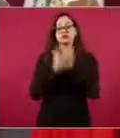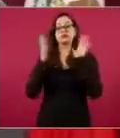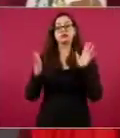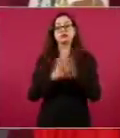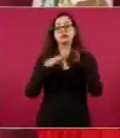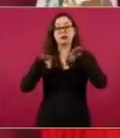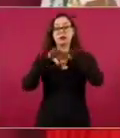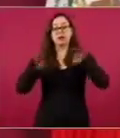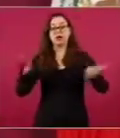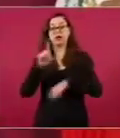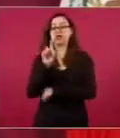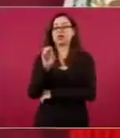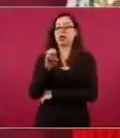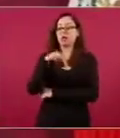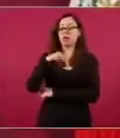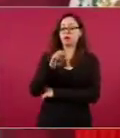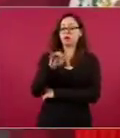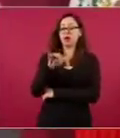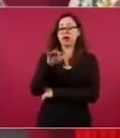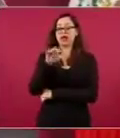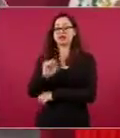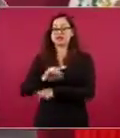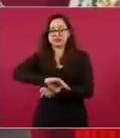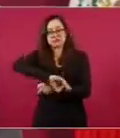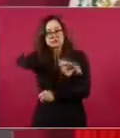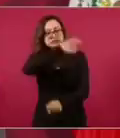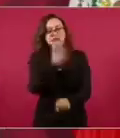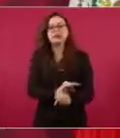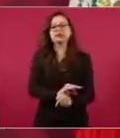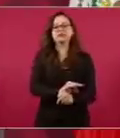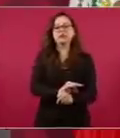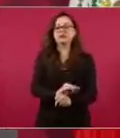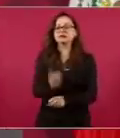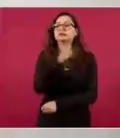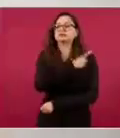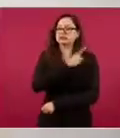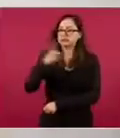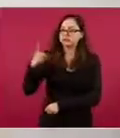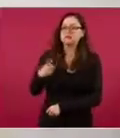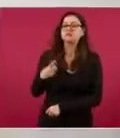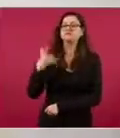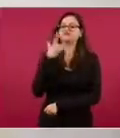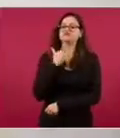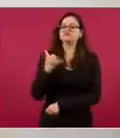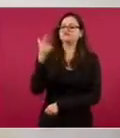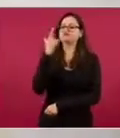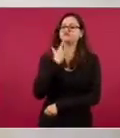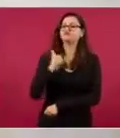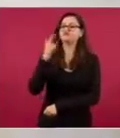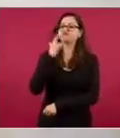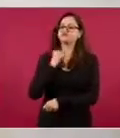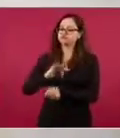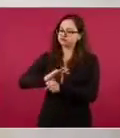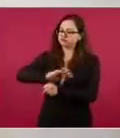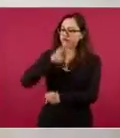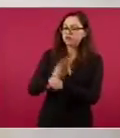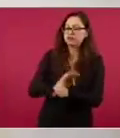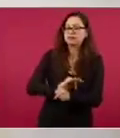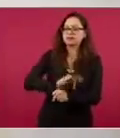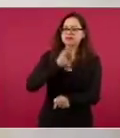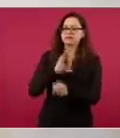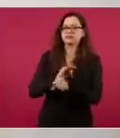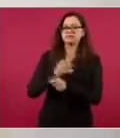a que se siga defendiendo la iniciativa de reforma constitucional